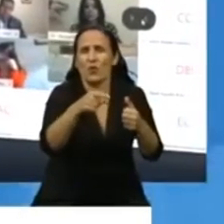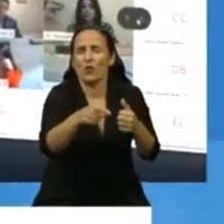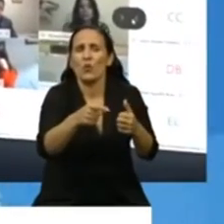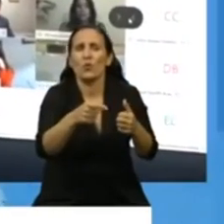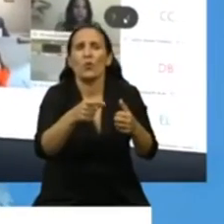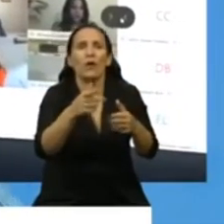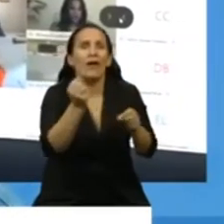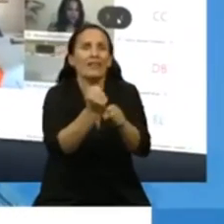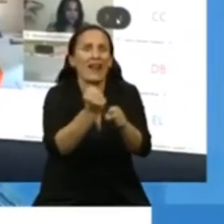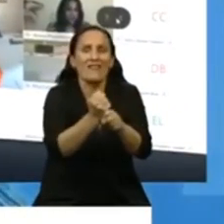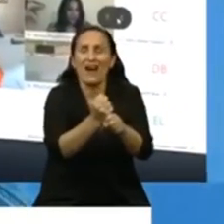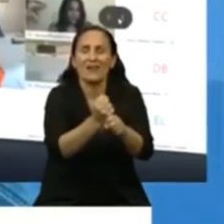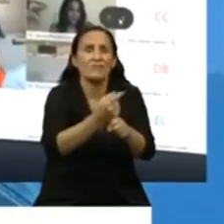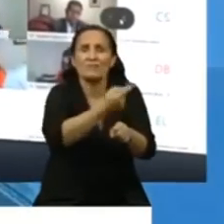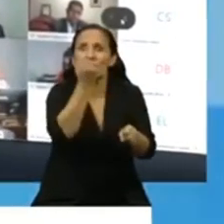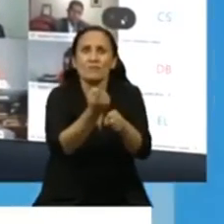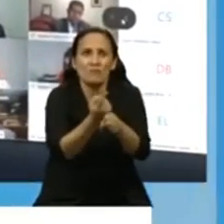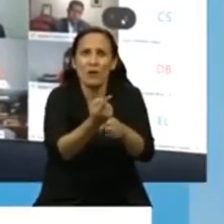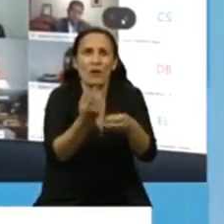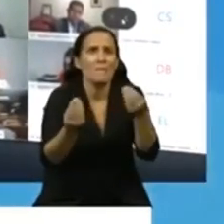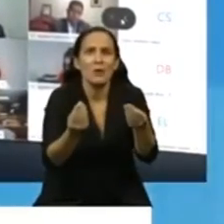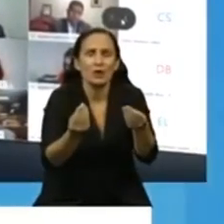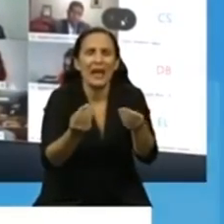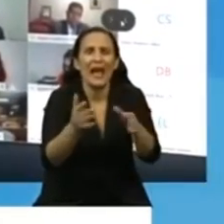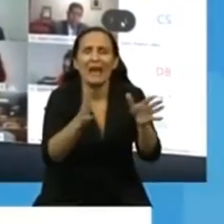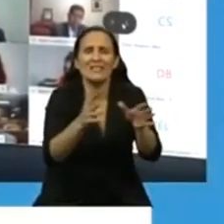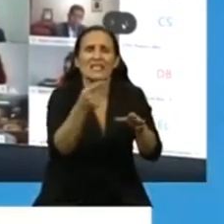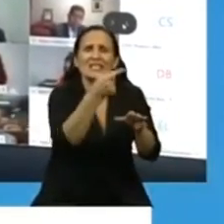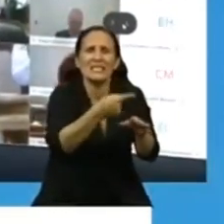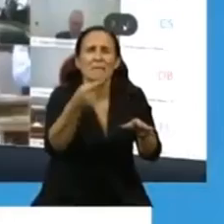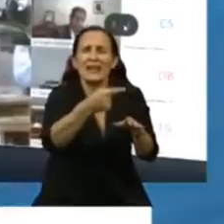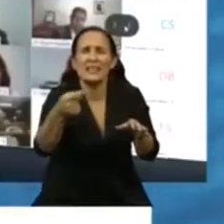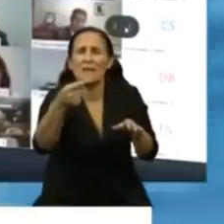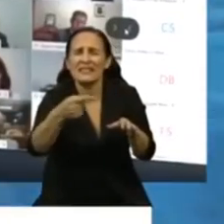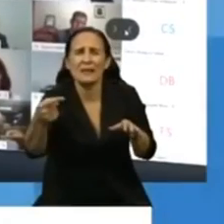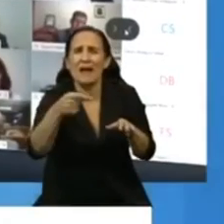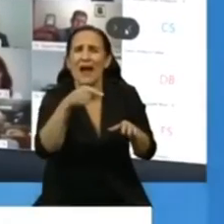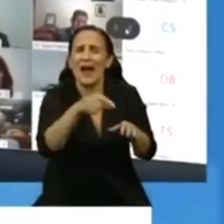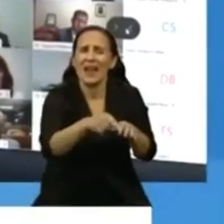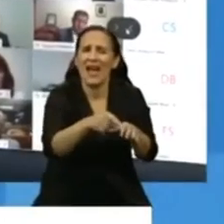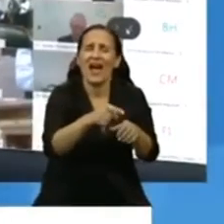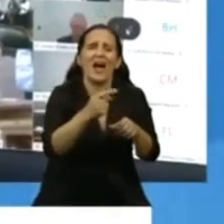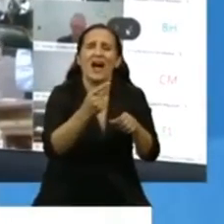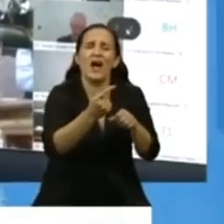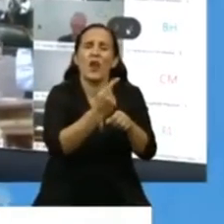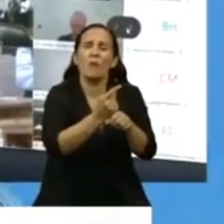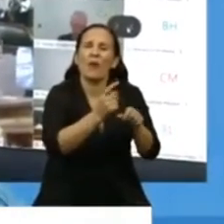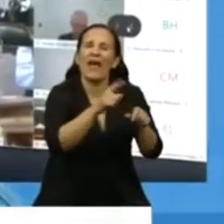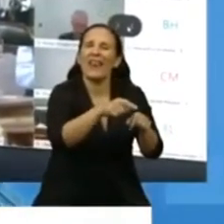prestar sus servicios a la población porque durante varias semanas tuvieron impedida la atención programada